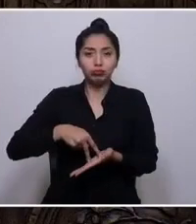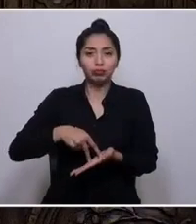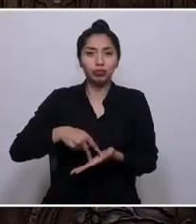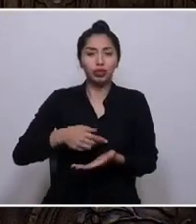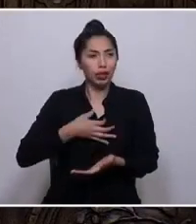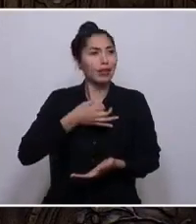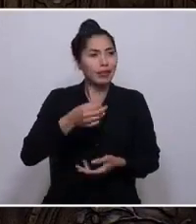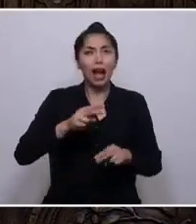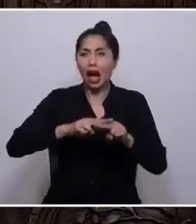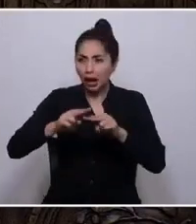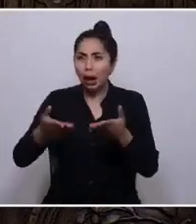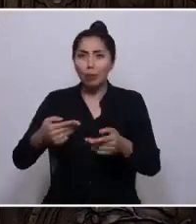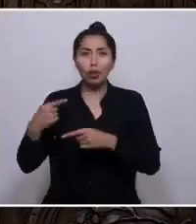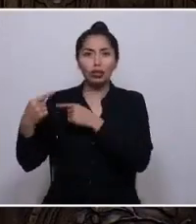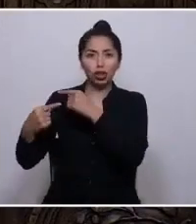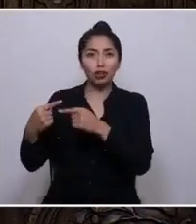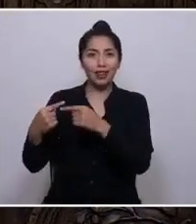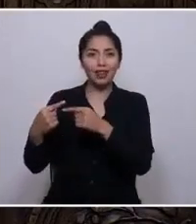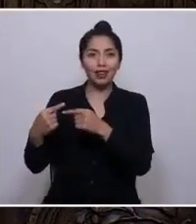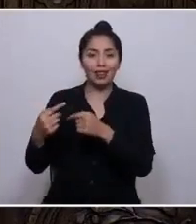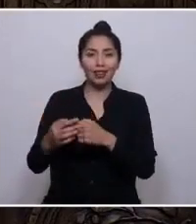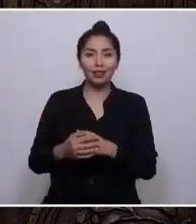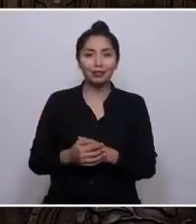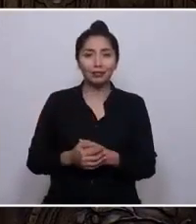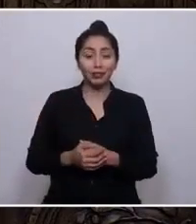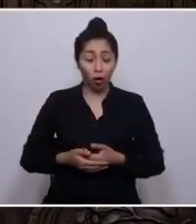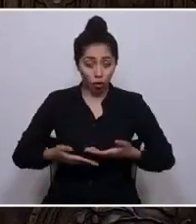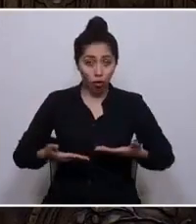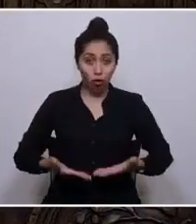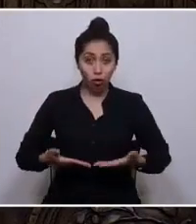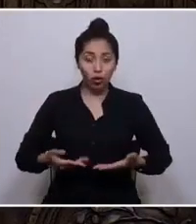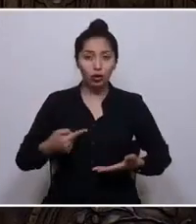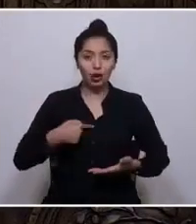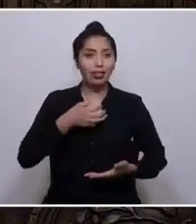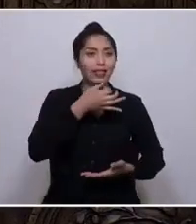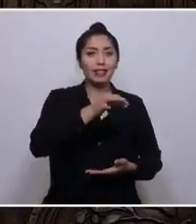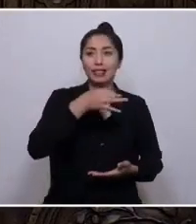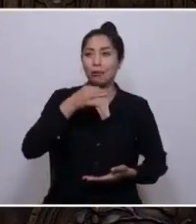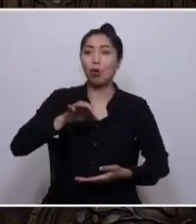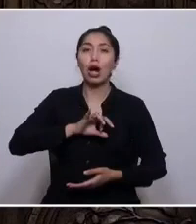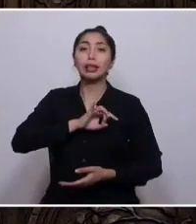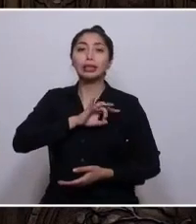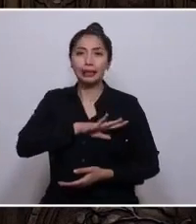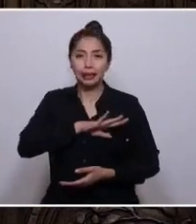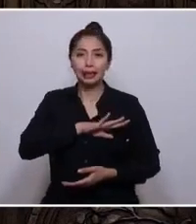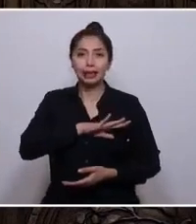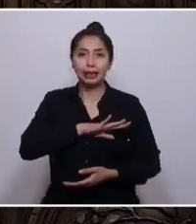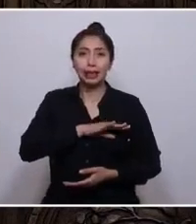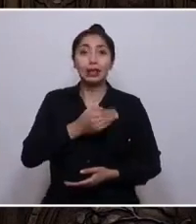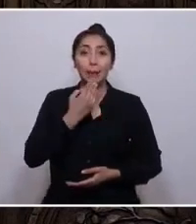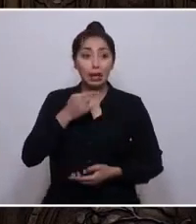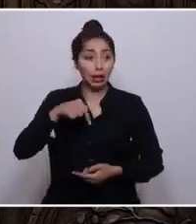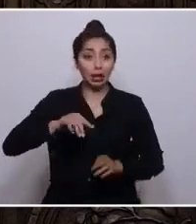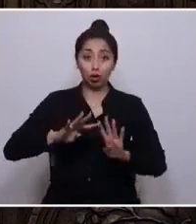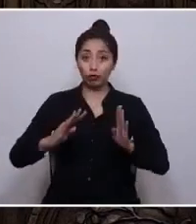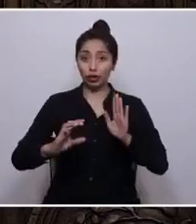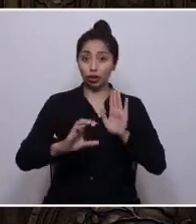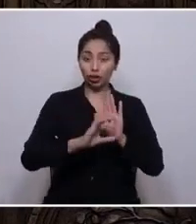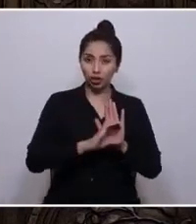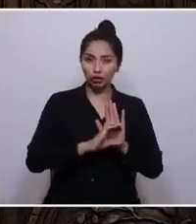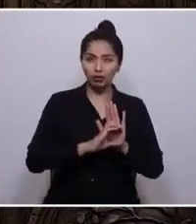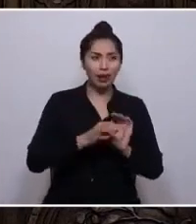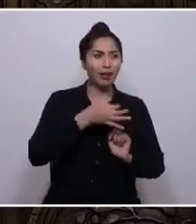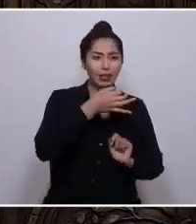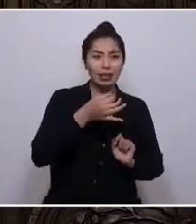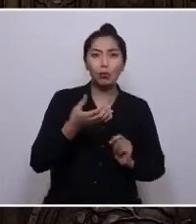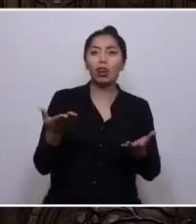Ello aconteció. Hoy le decimos a Chile, junto a esta Convención Constitucional, que le damos